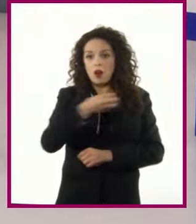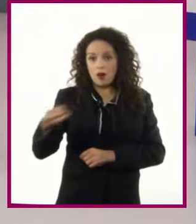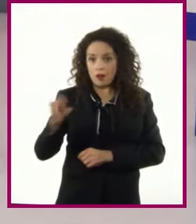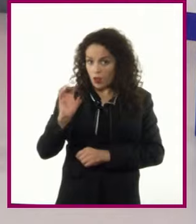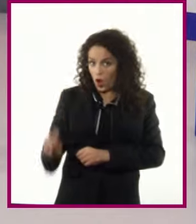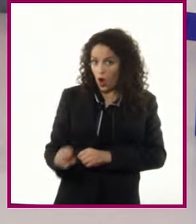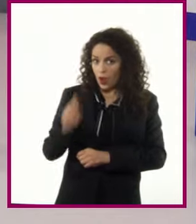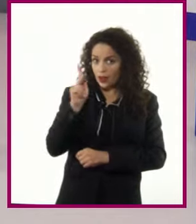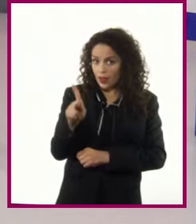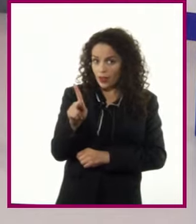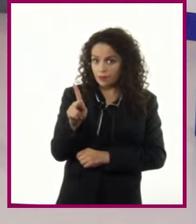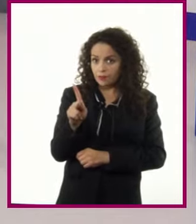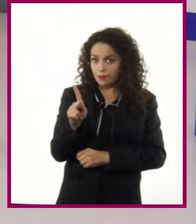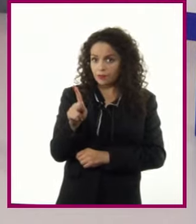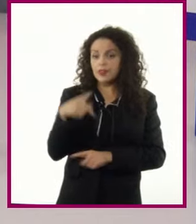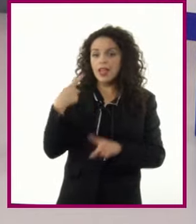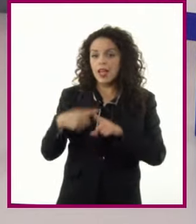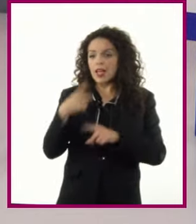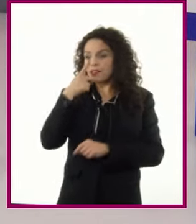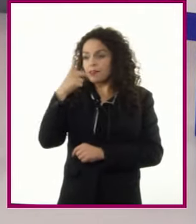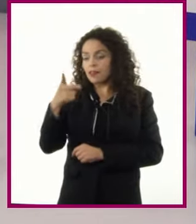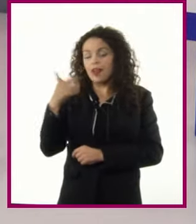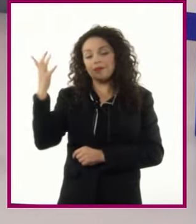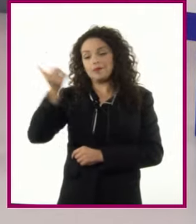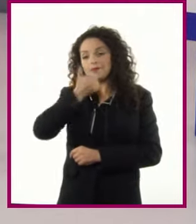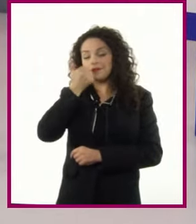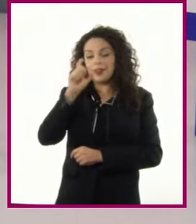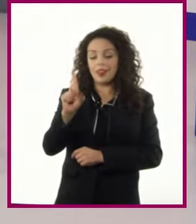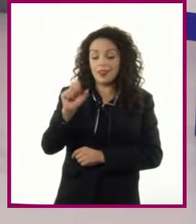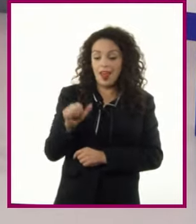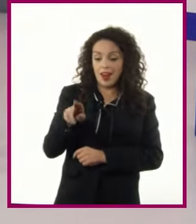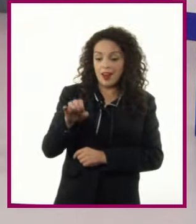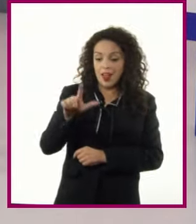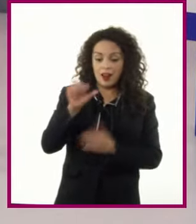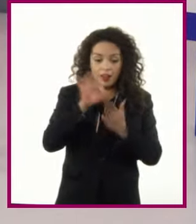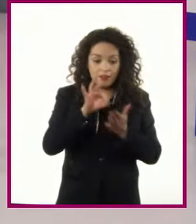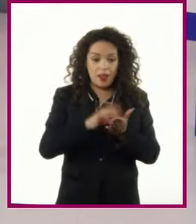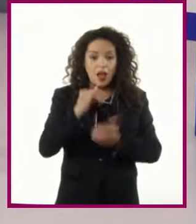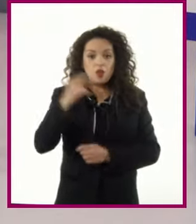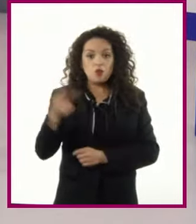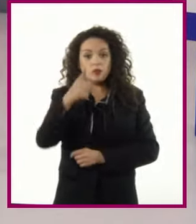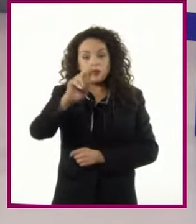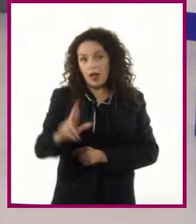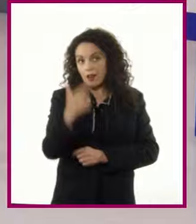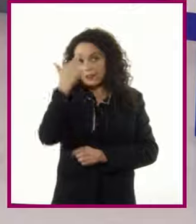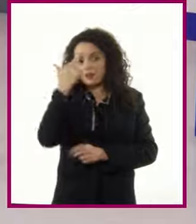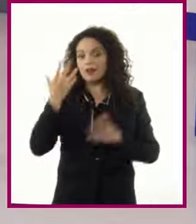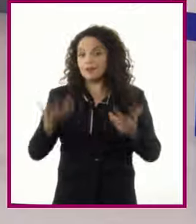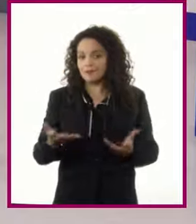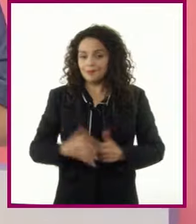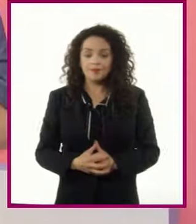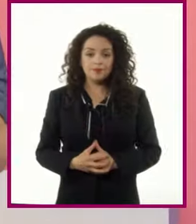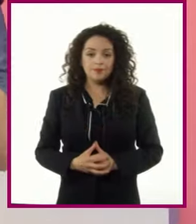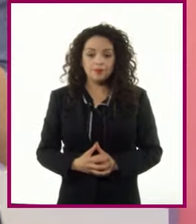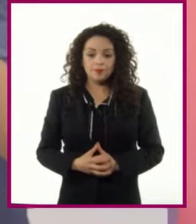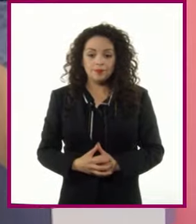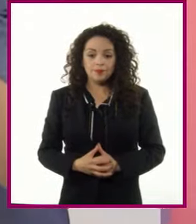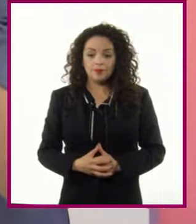a lo que nos mencionó la alumna Daniela Y de lo que ustedes recuerden Profesor,